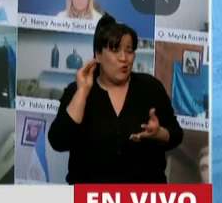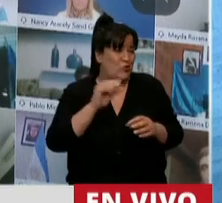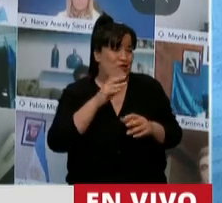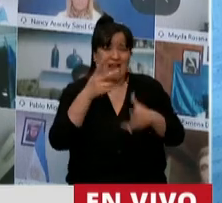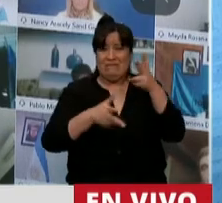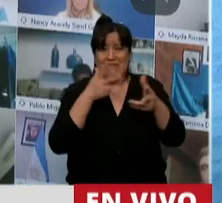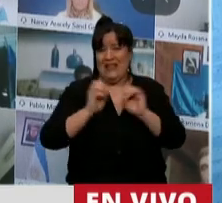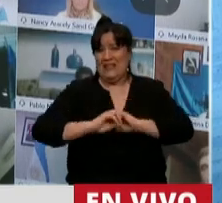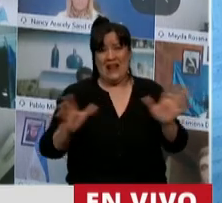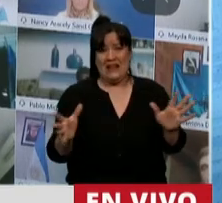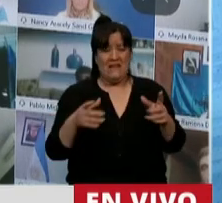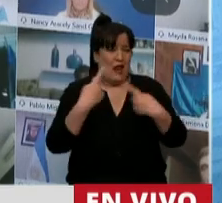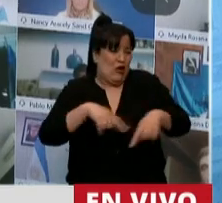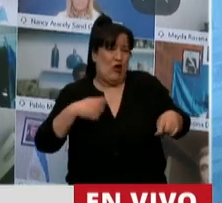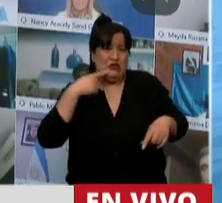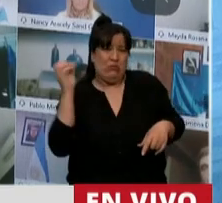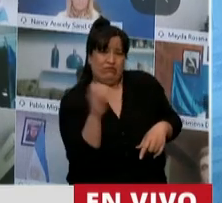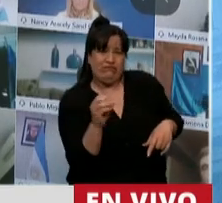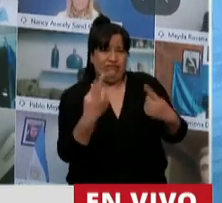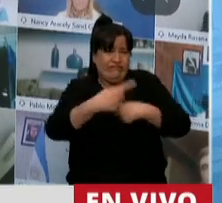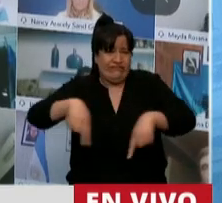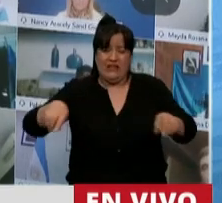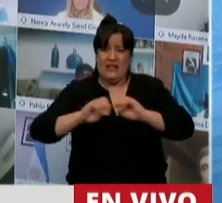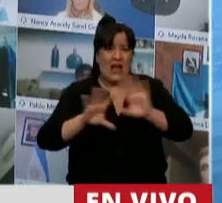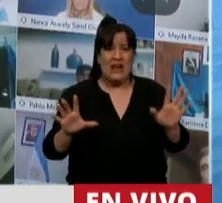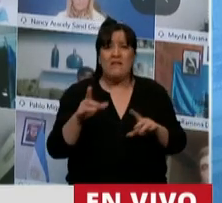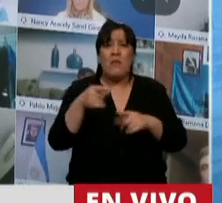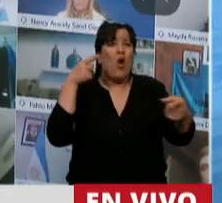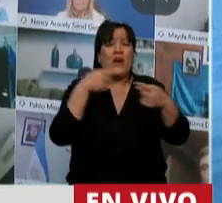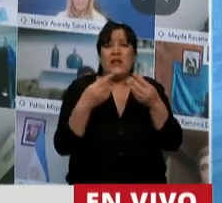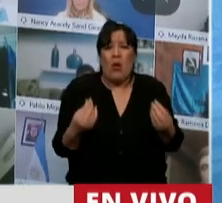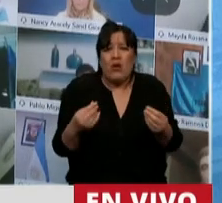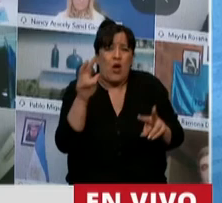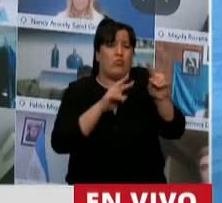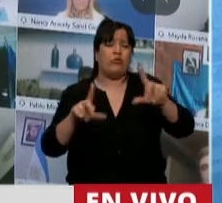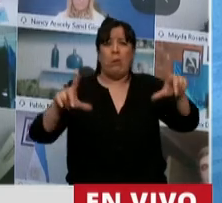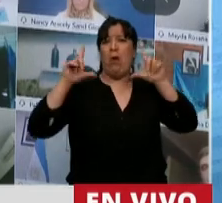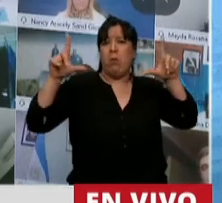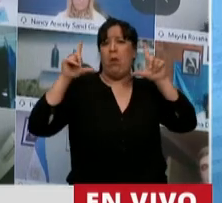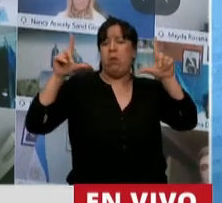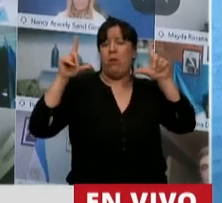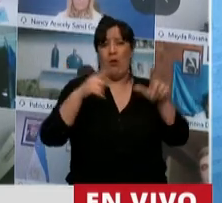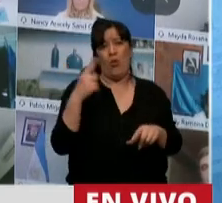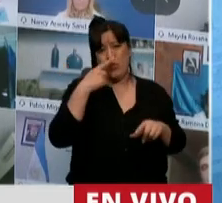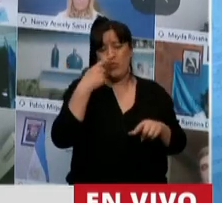barbaridades que escuchamos, de improperios, de calificaciones, con un solo objetivo, buscar un protagonismo mediático,